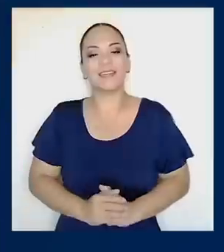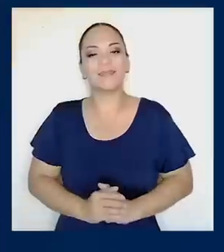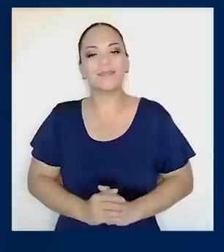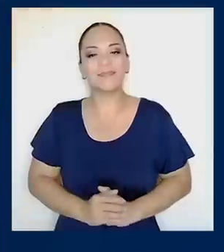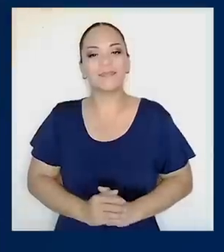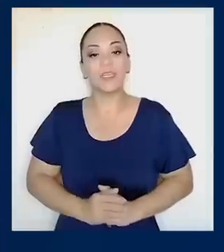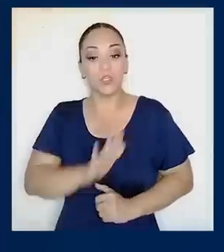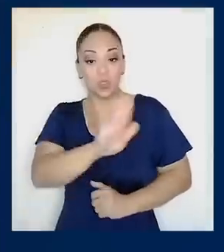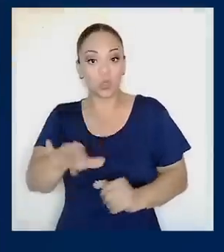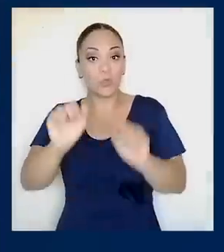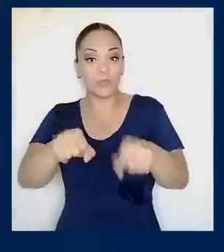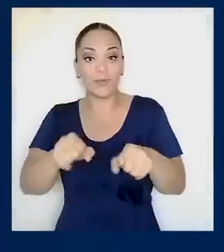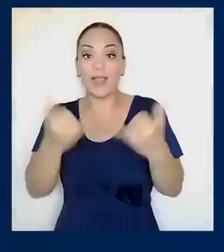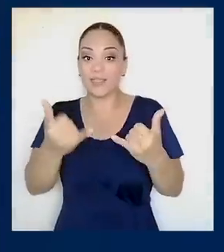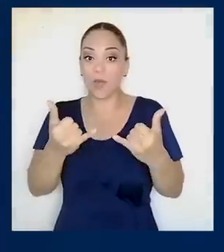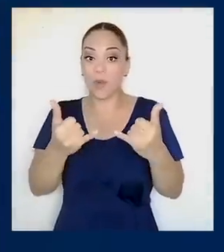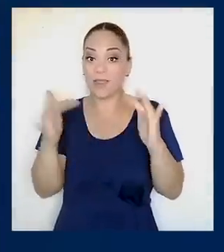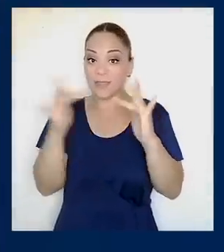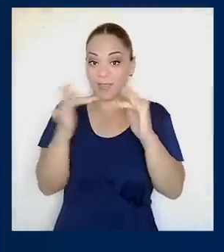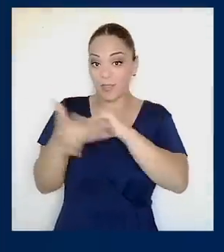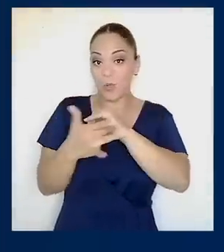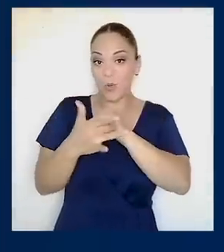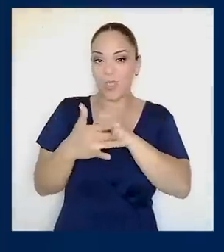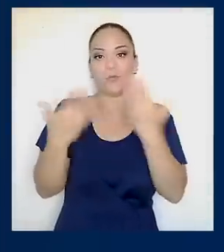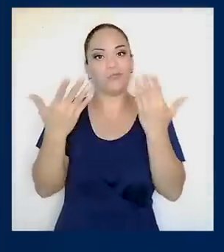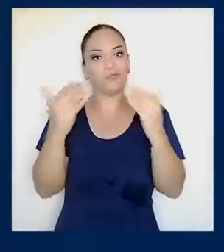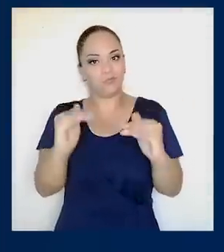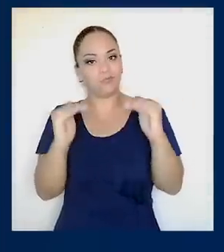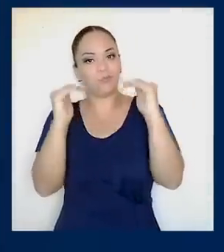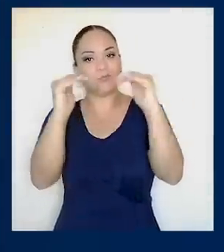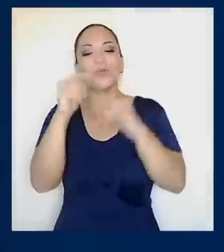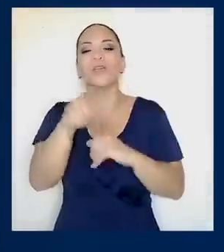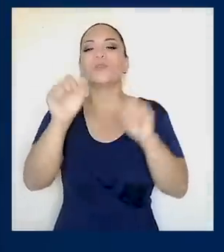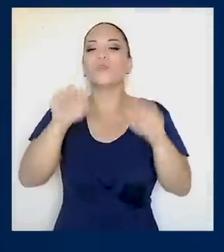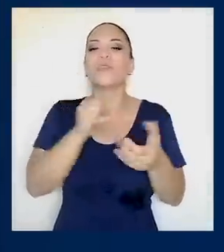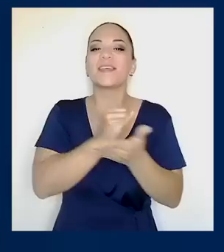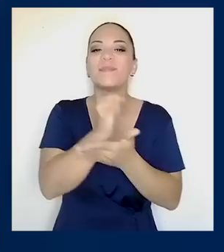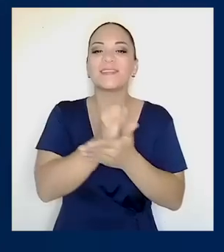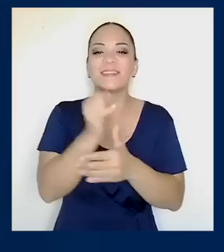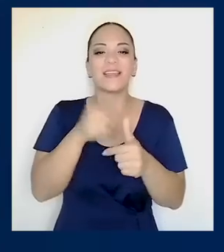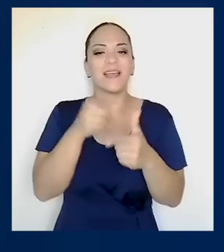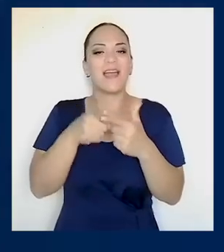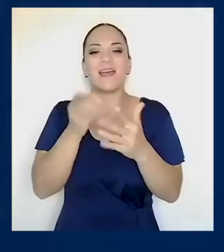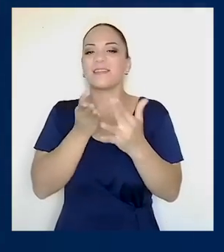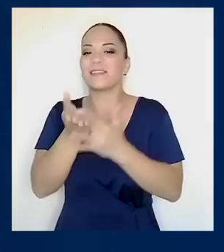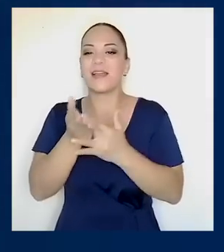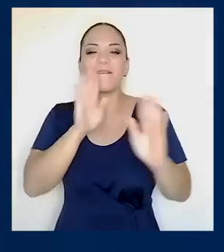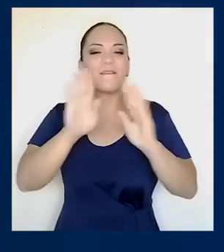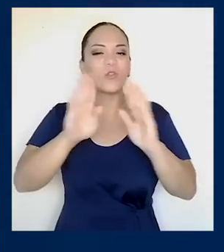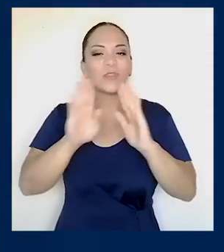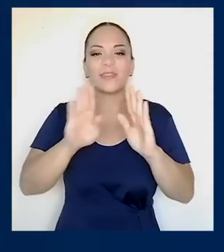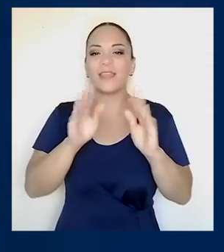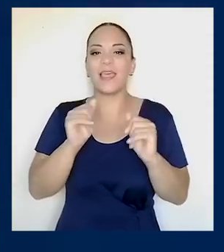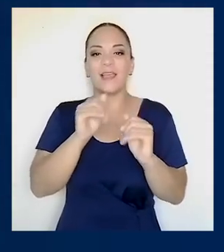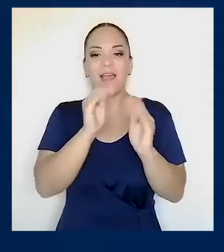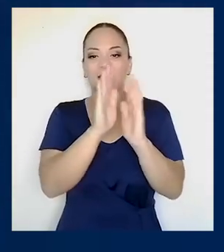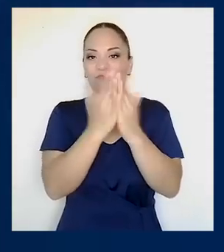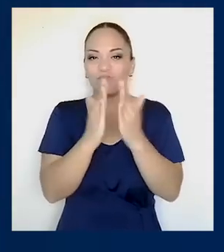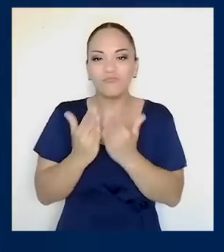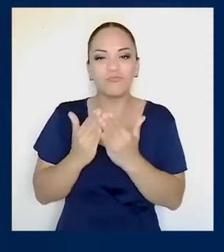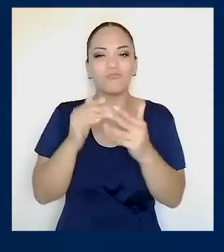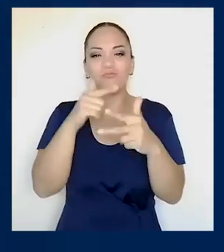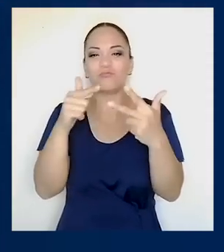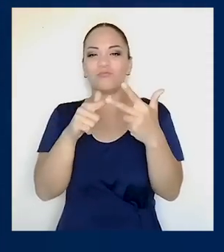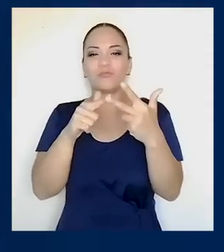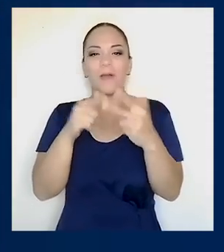que sus posibilidades se amplifican totalmente. Ahora, ellos pueden investigar, accesar a las bibliotecas virtuales,